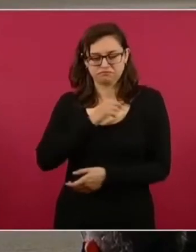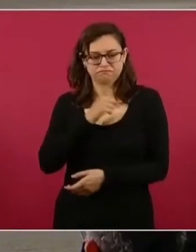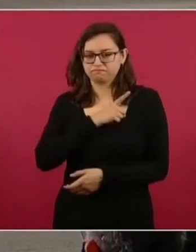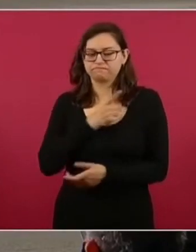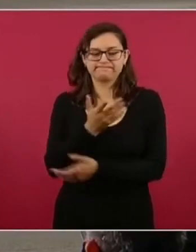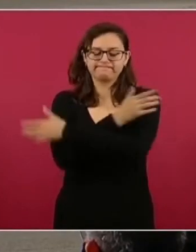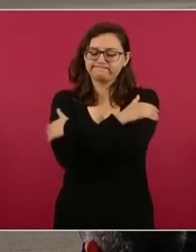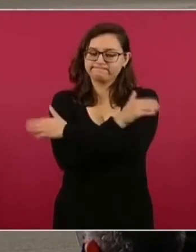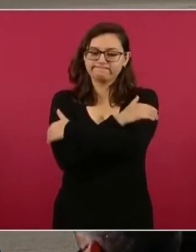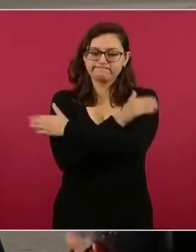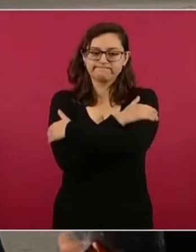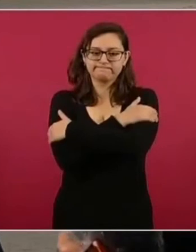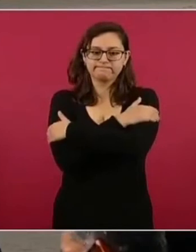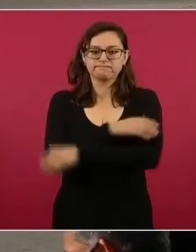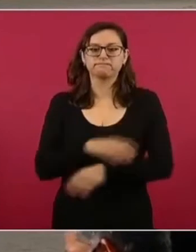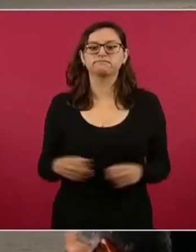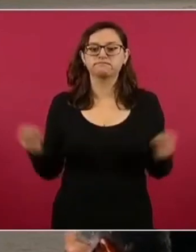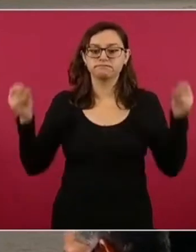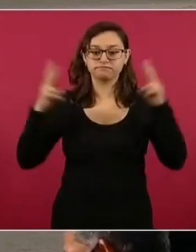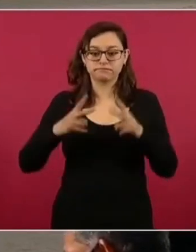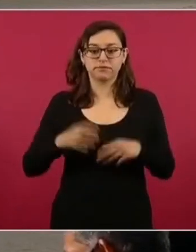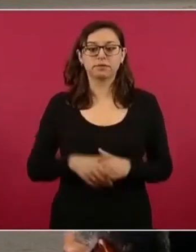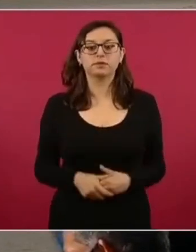Y un abrazo. Nos vemos.